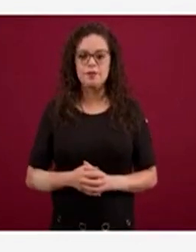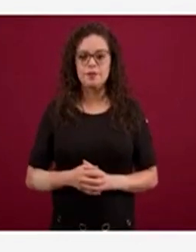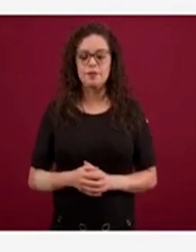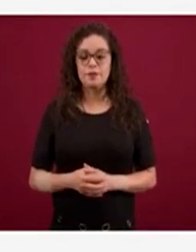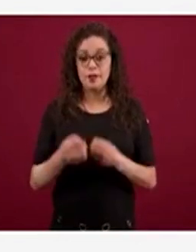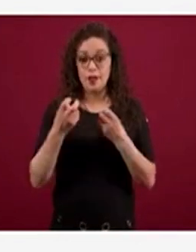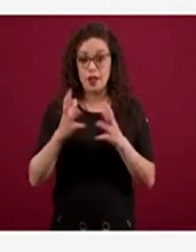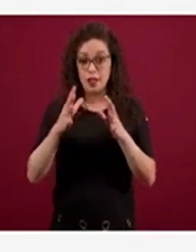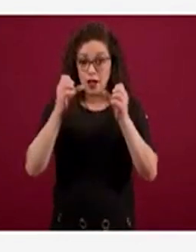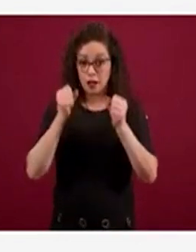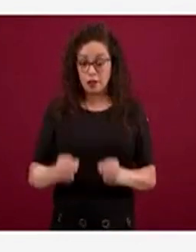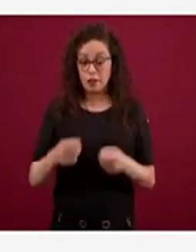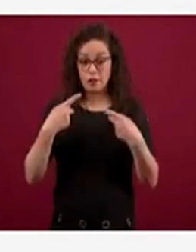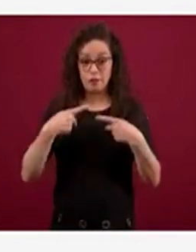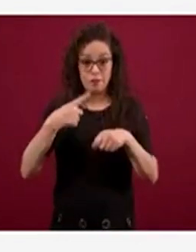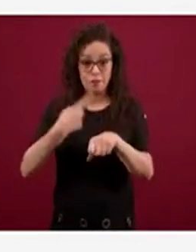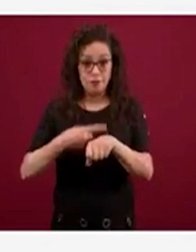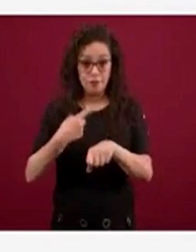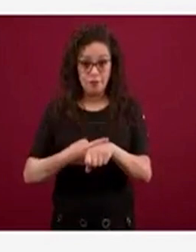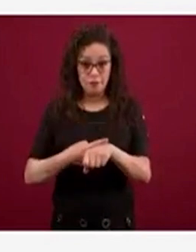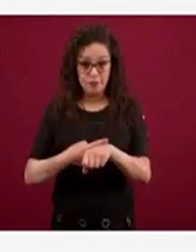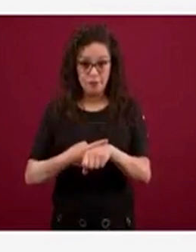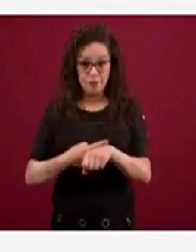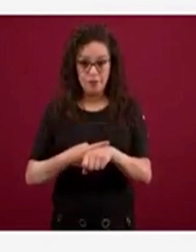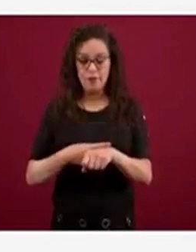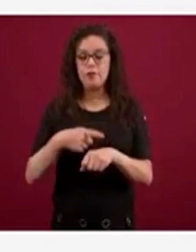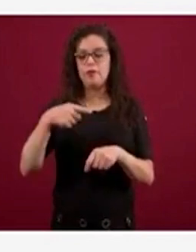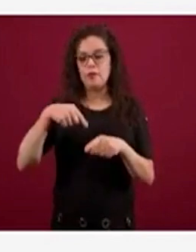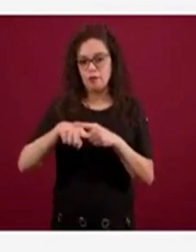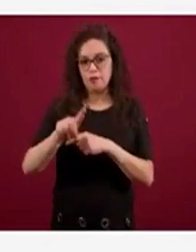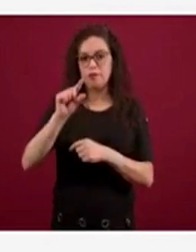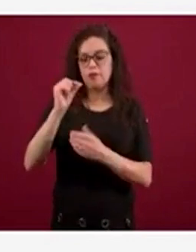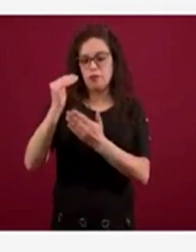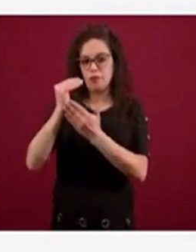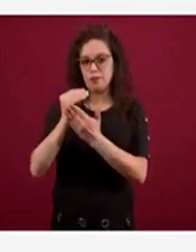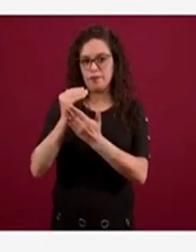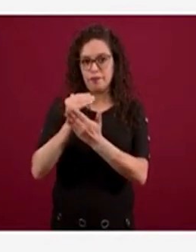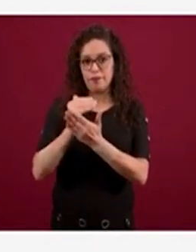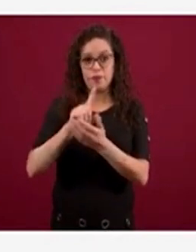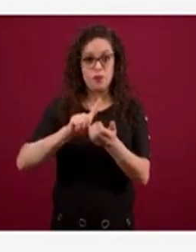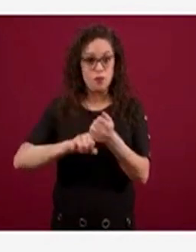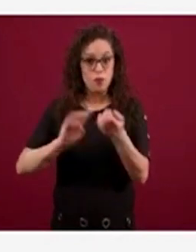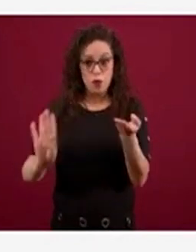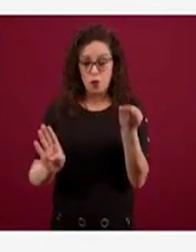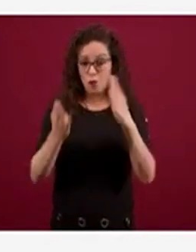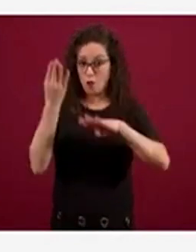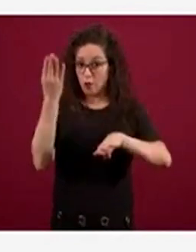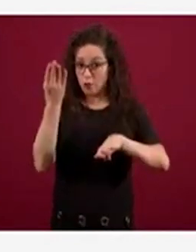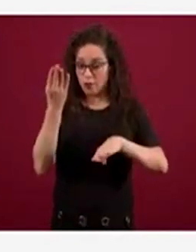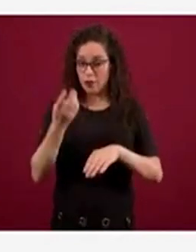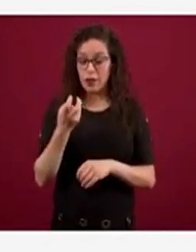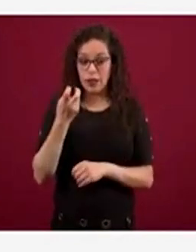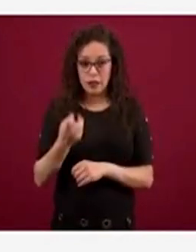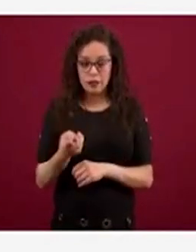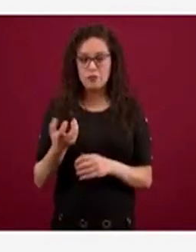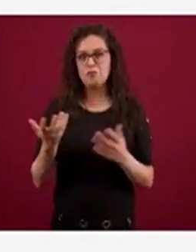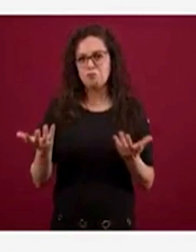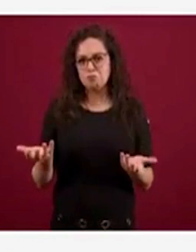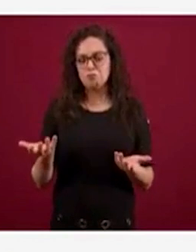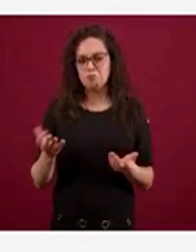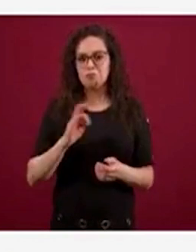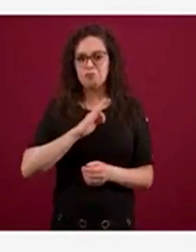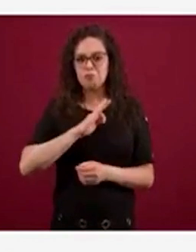confirmados en los últimos 14 días se iba disminuyendo a nivel mundial, lo que habla un poco de la contracción